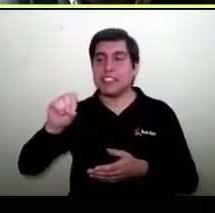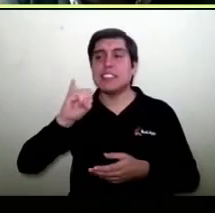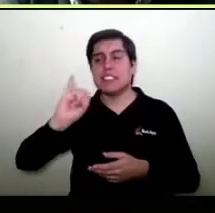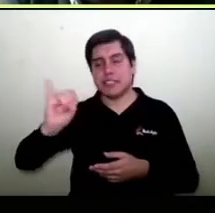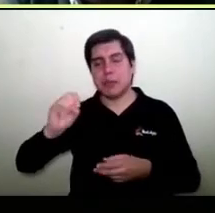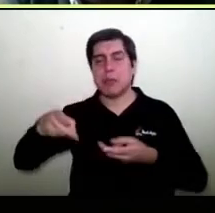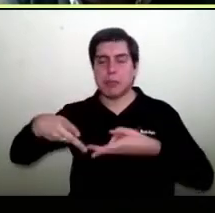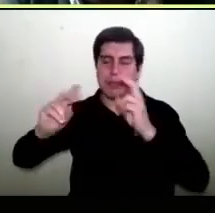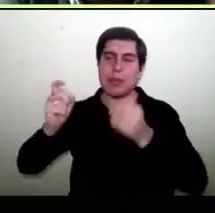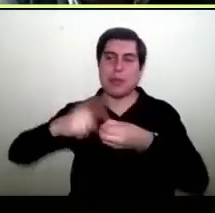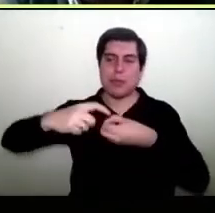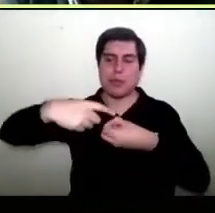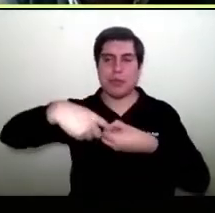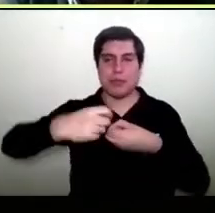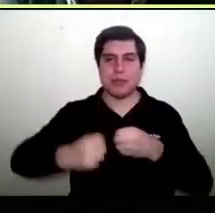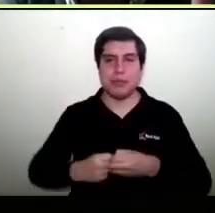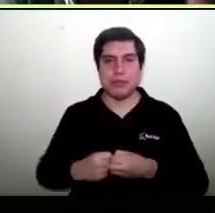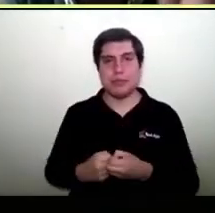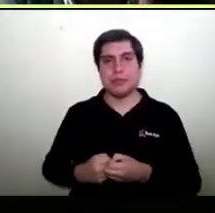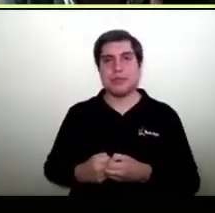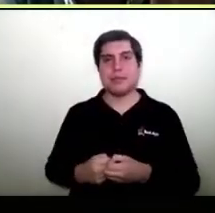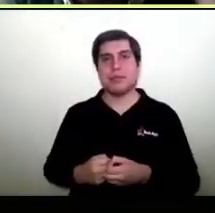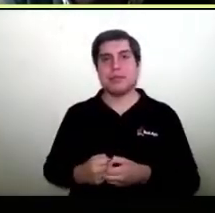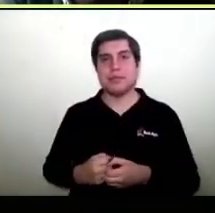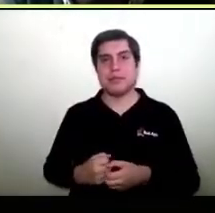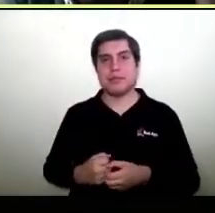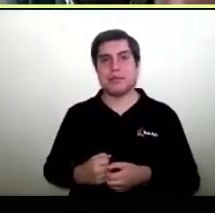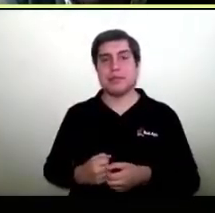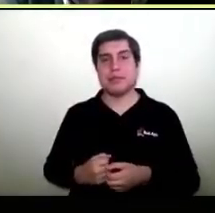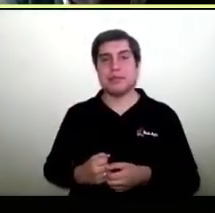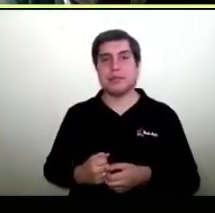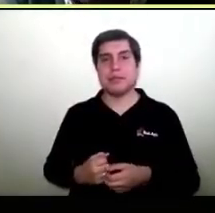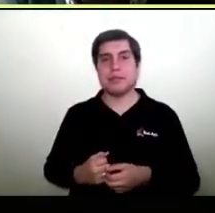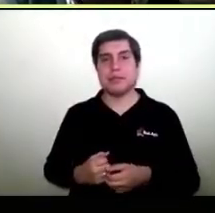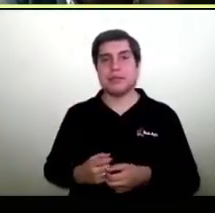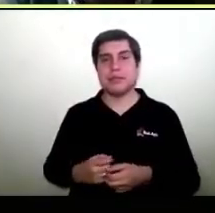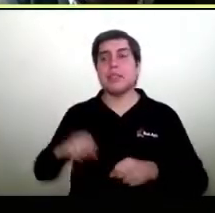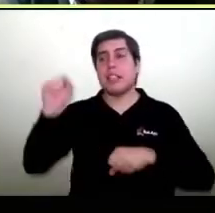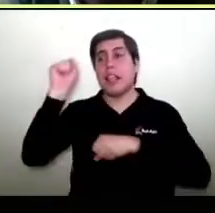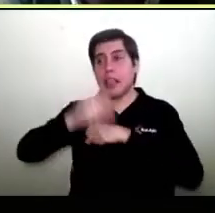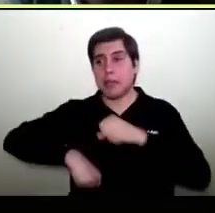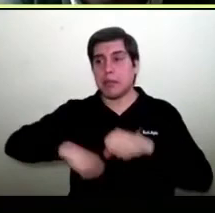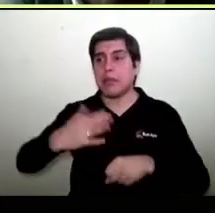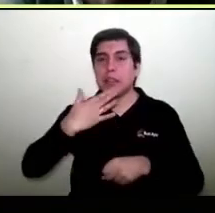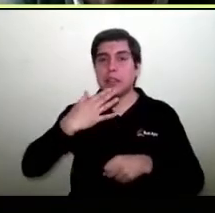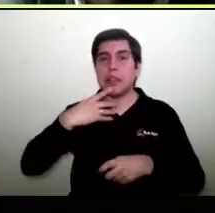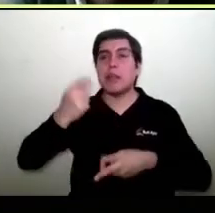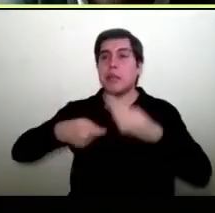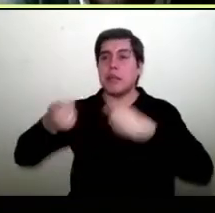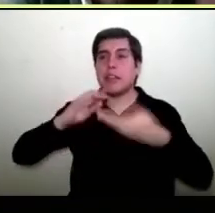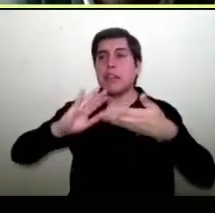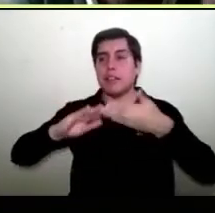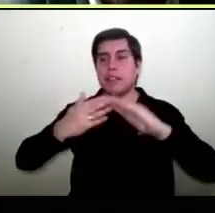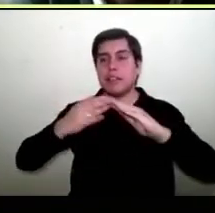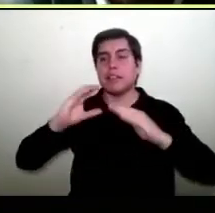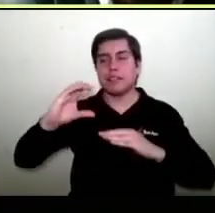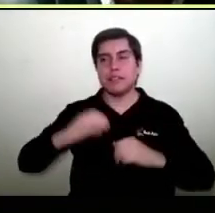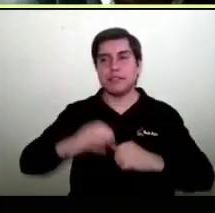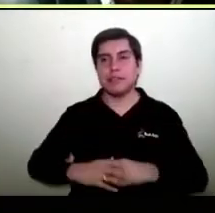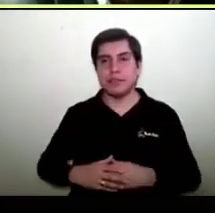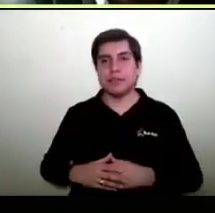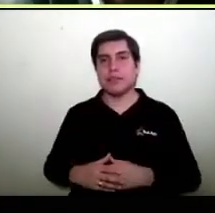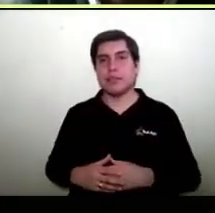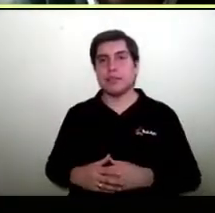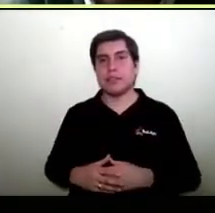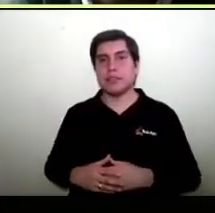con, es decir, tienes que estar en el servicio puesto interno inscrito y aceptado para poder comercializar en Comunidad C. Si estás inscrito